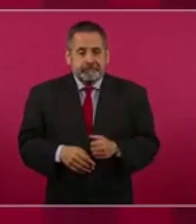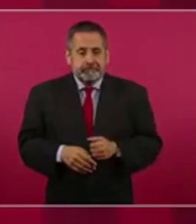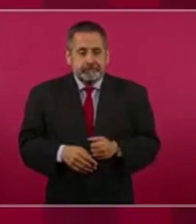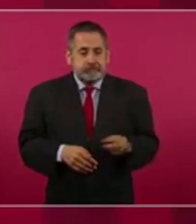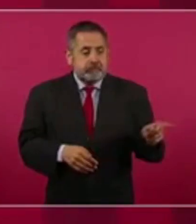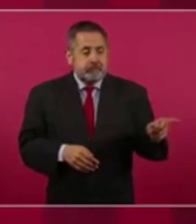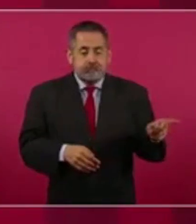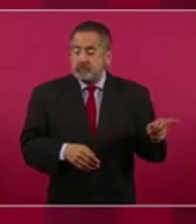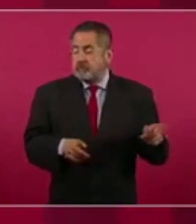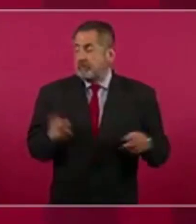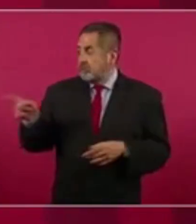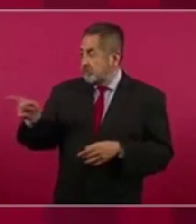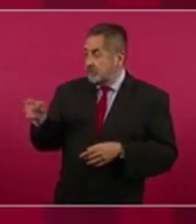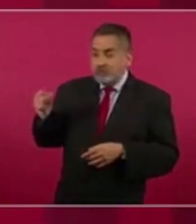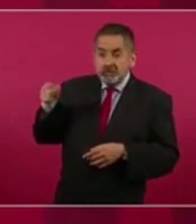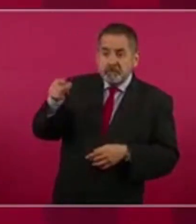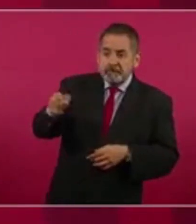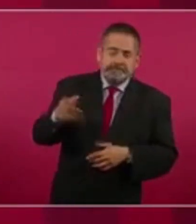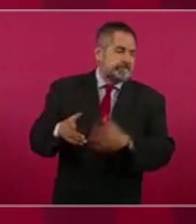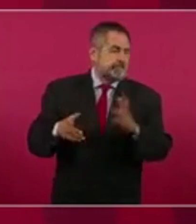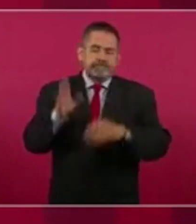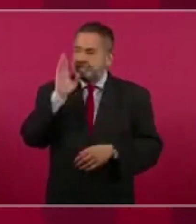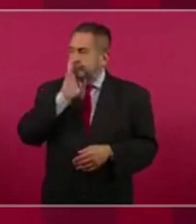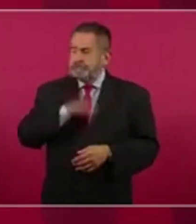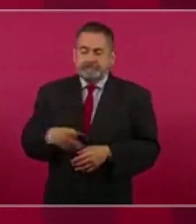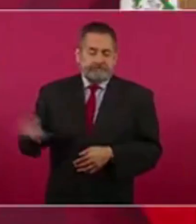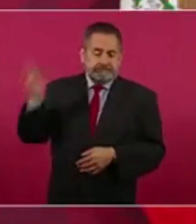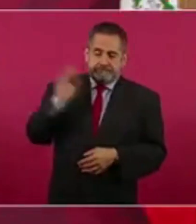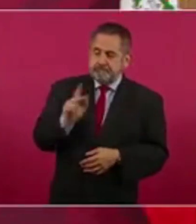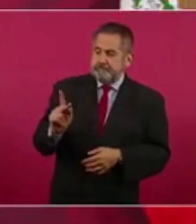llaman despectivamente populismo, paternalismo